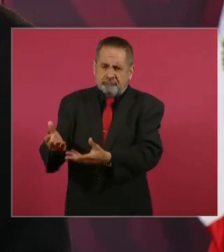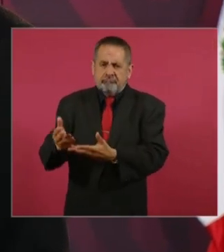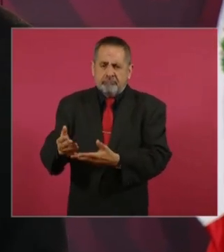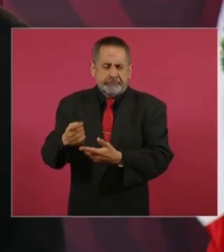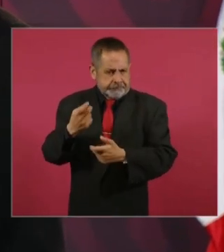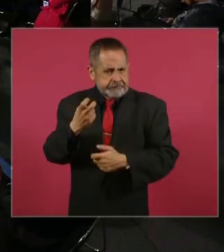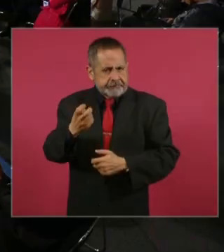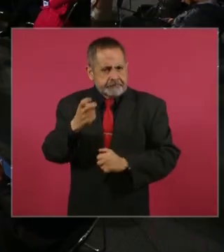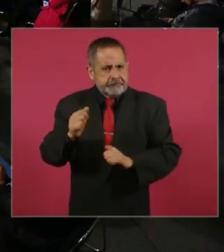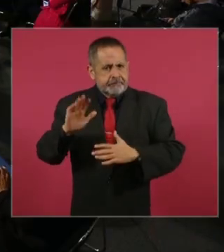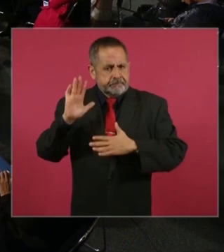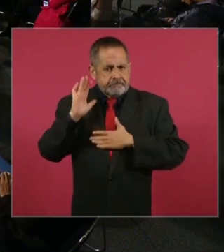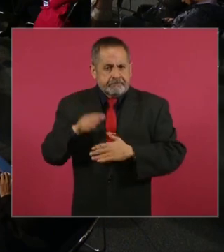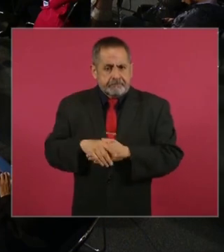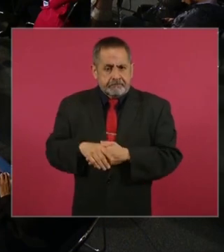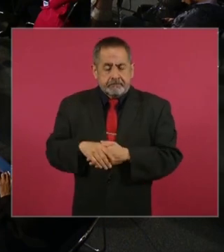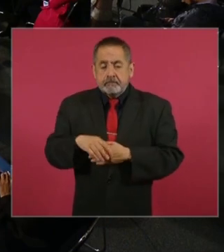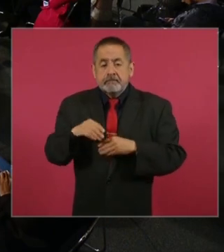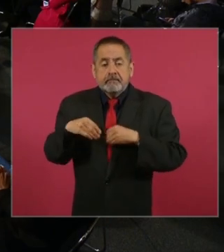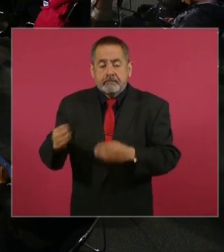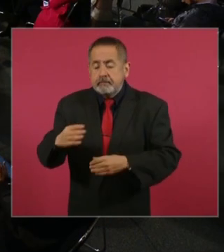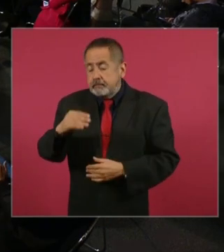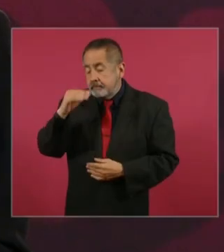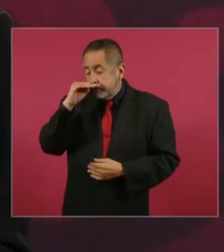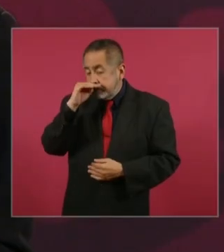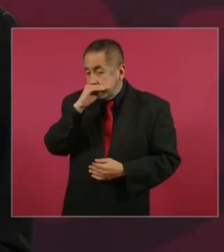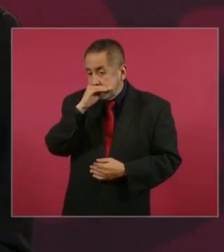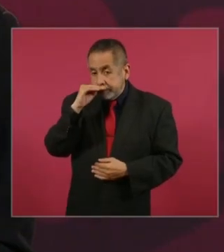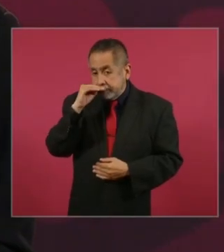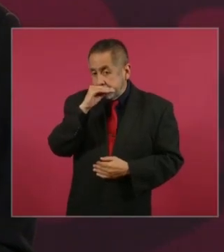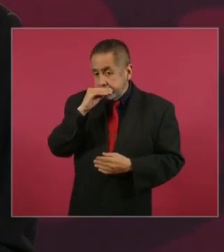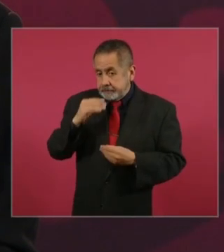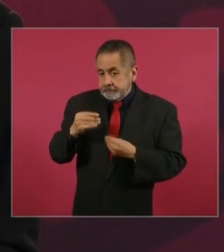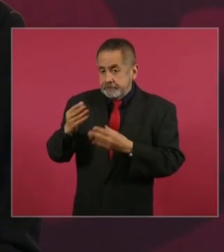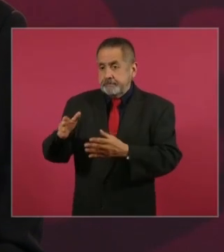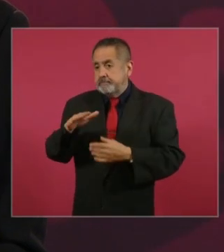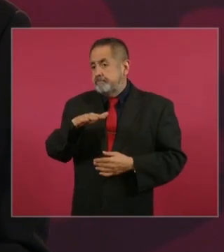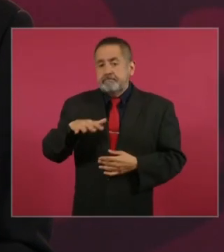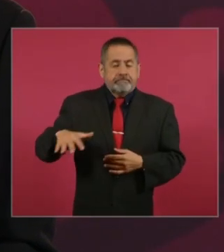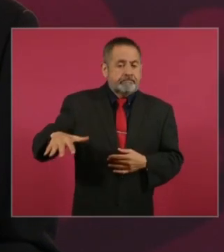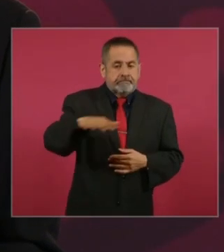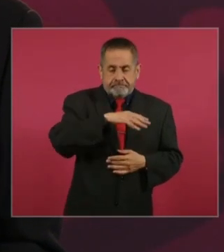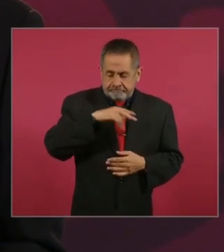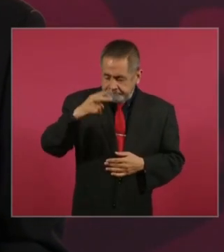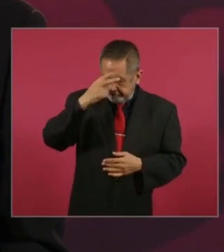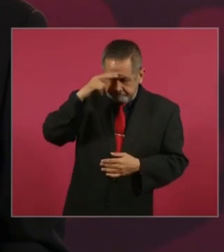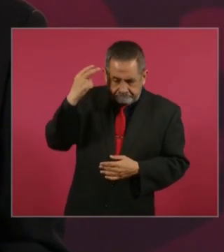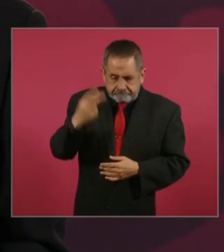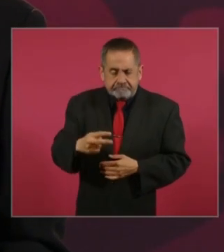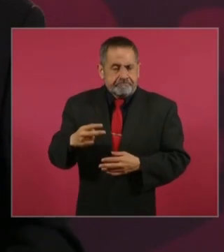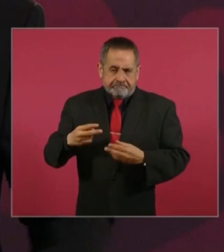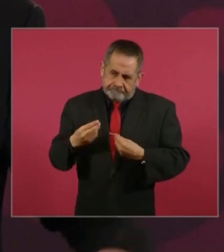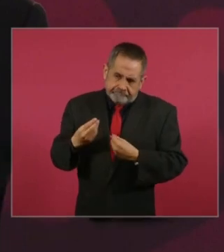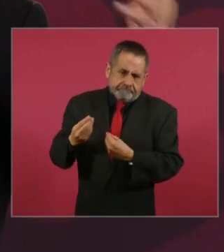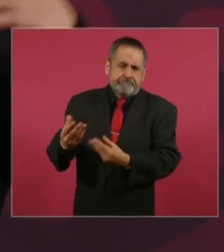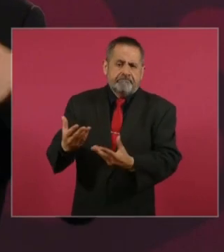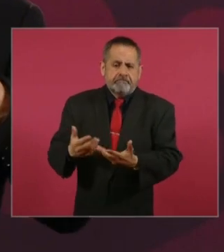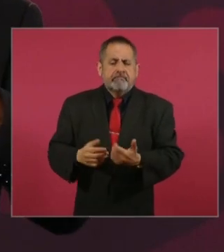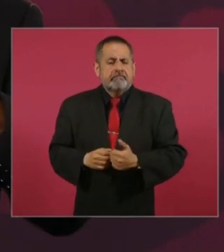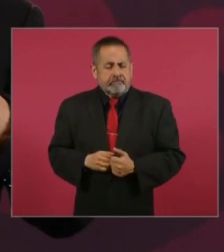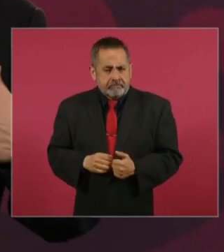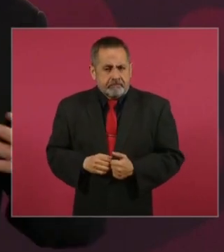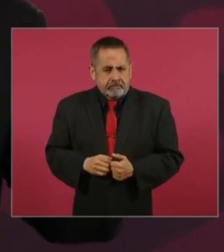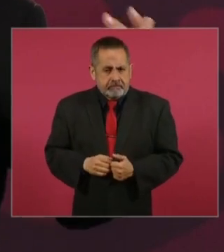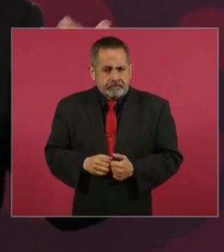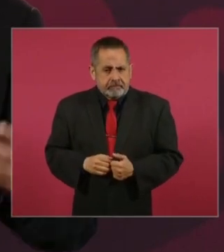que tenemos, medicamentos gratuitos para todos los mexicanos. ¿Y por qué